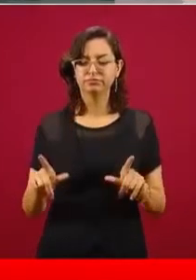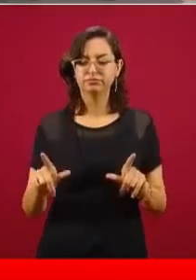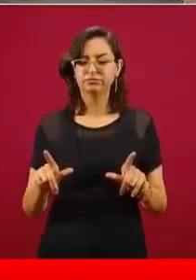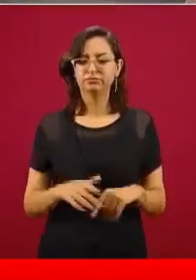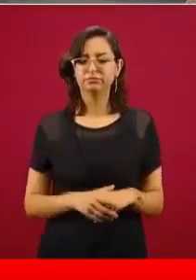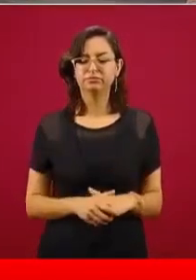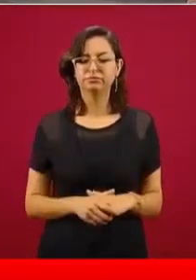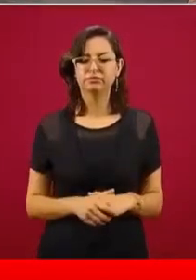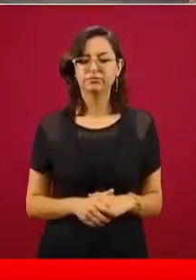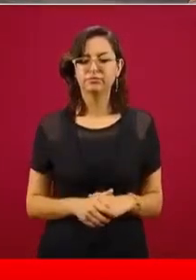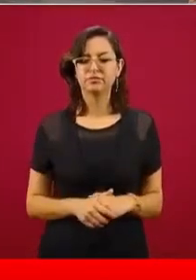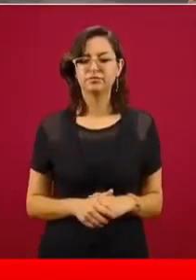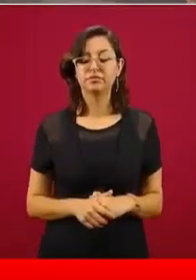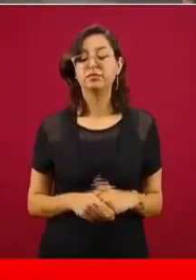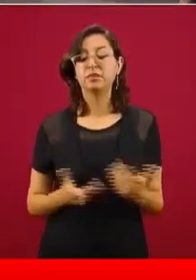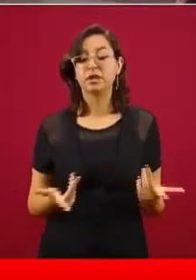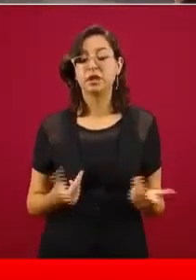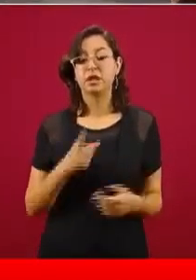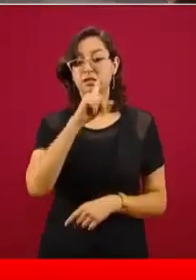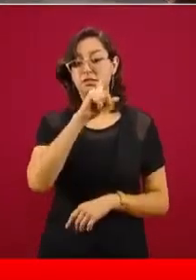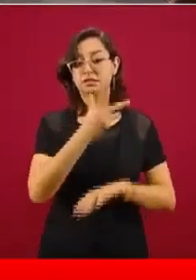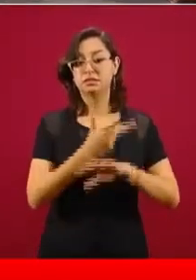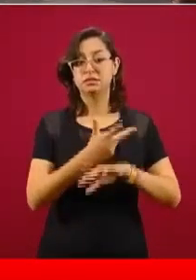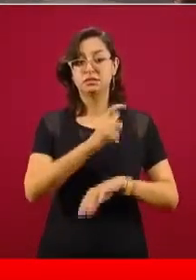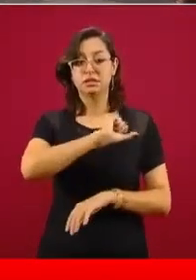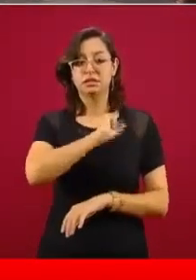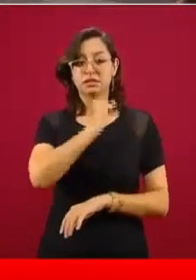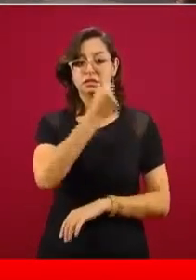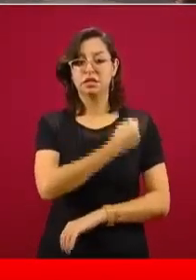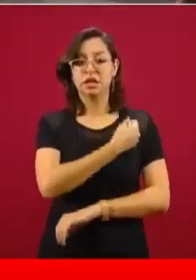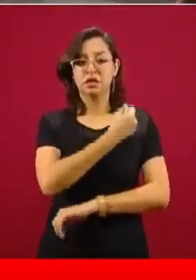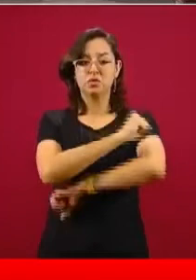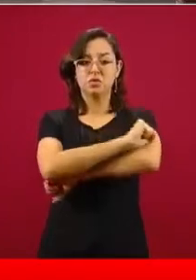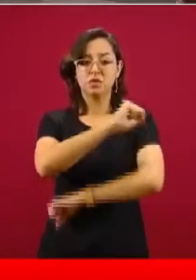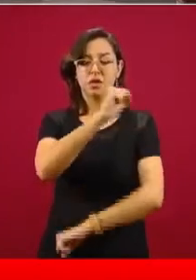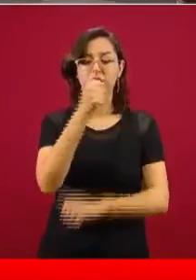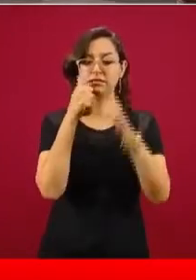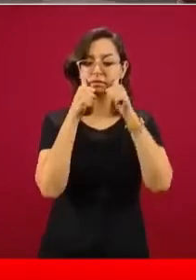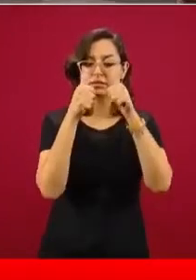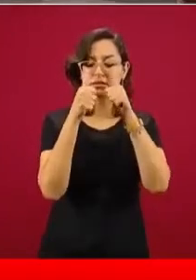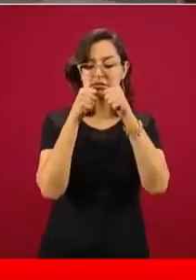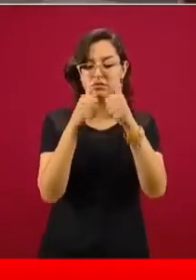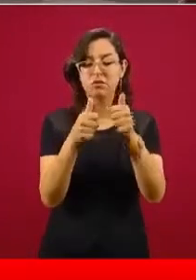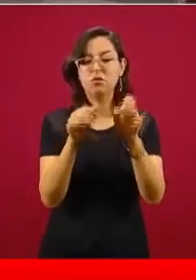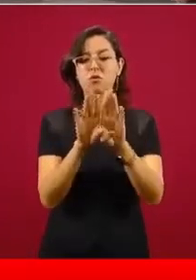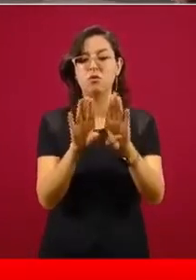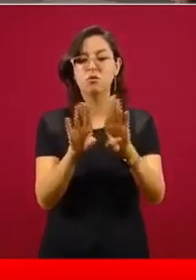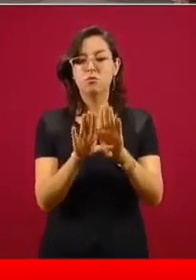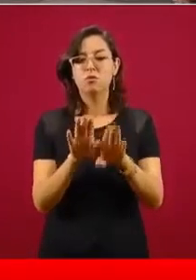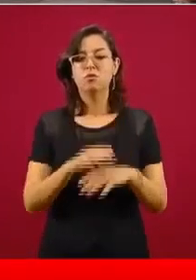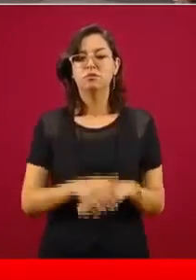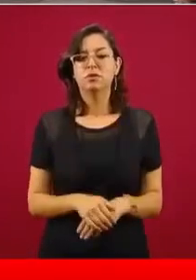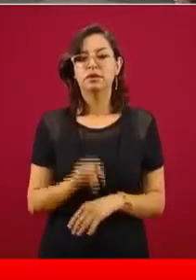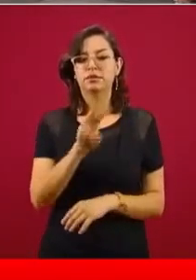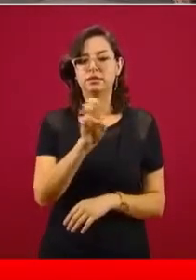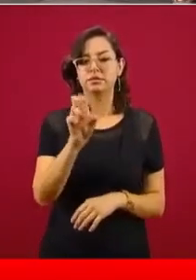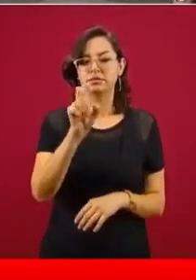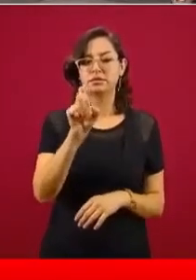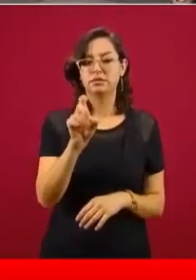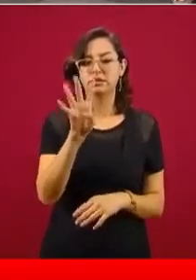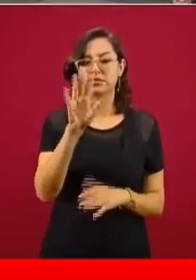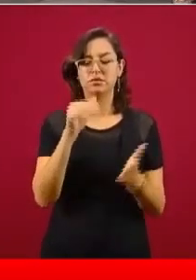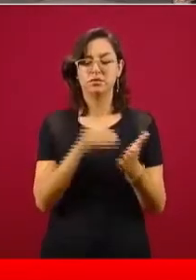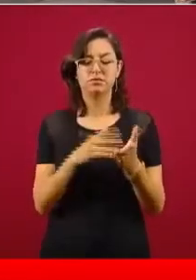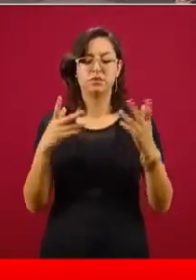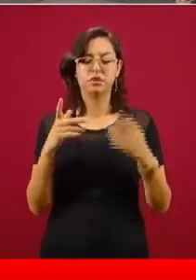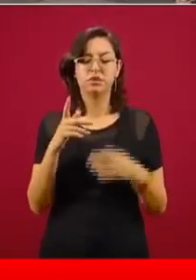síntesis de lo que han hecho las ventanillas de salud, coordinación aquí con el señor secretario y equipo. El número de atendidos, 334 mil